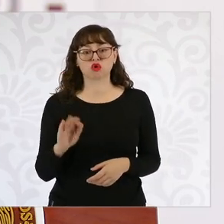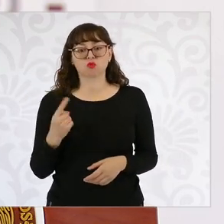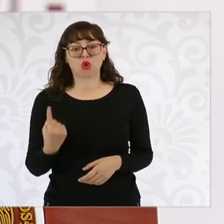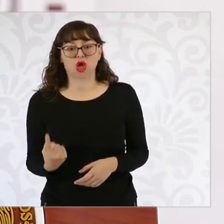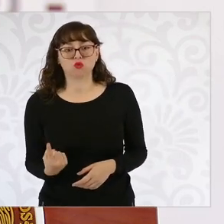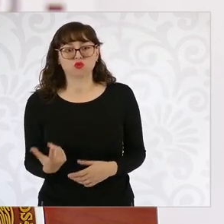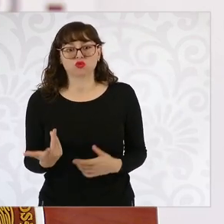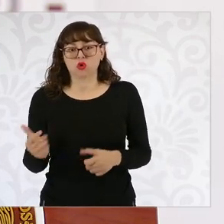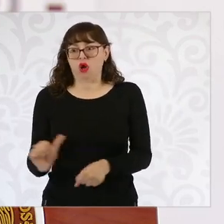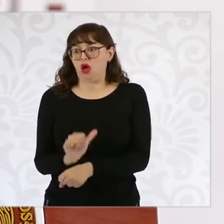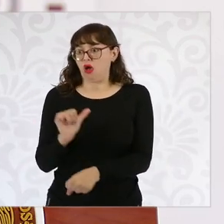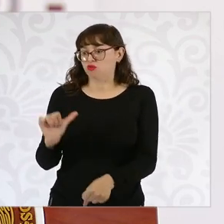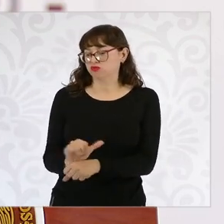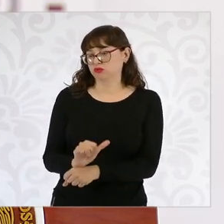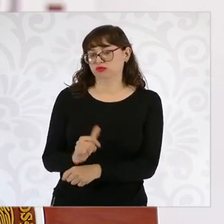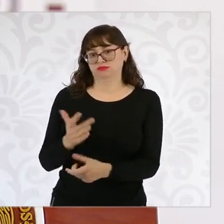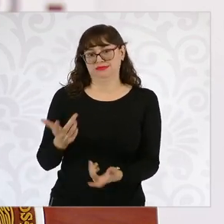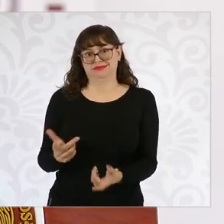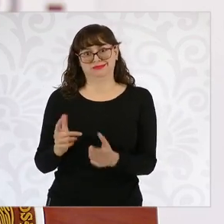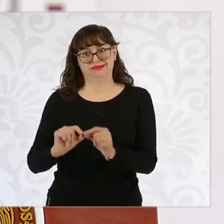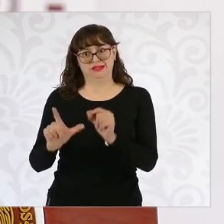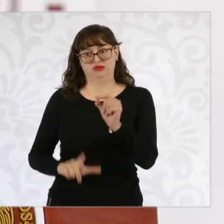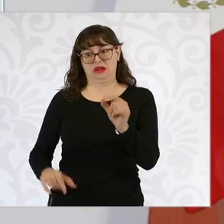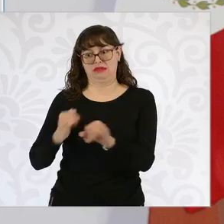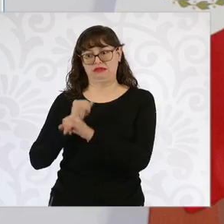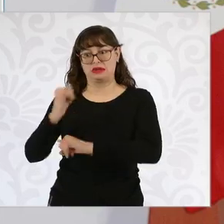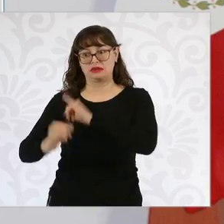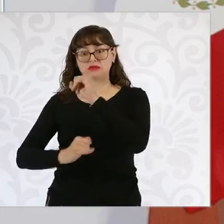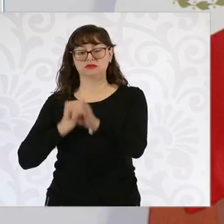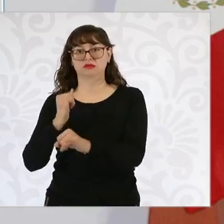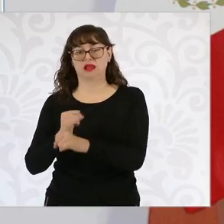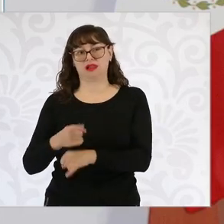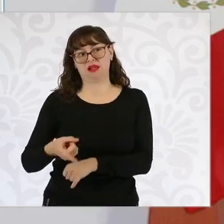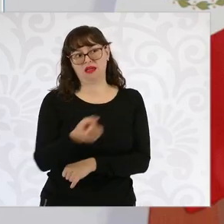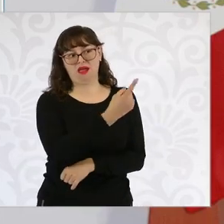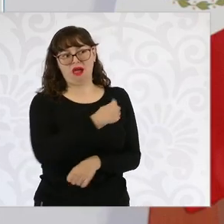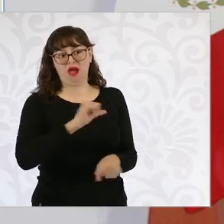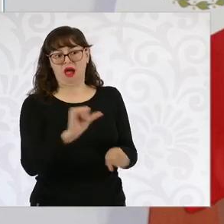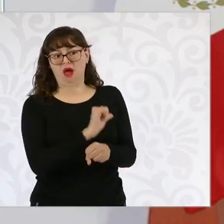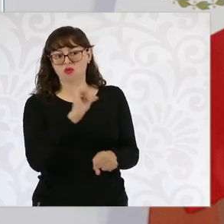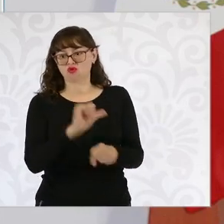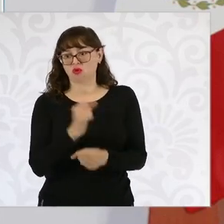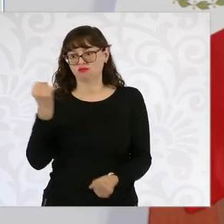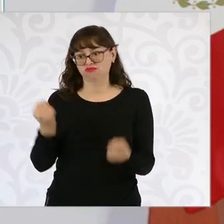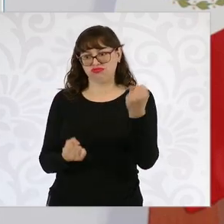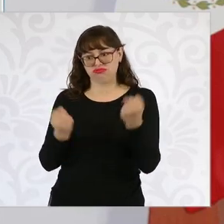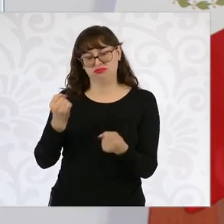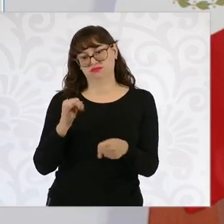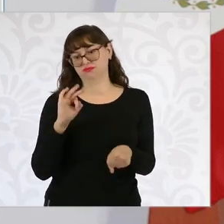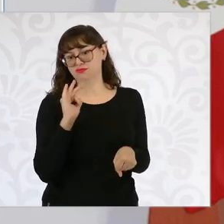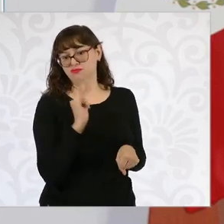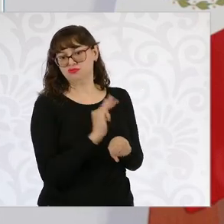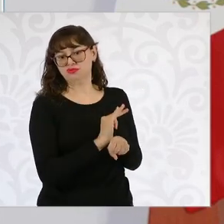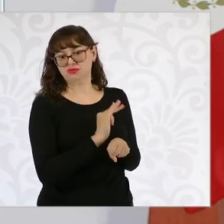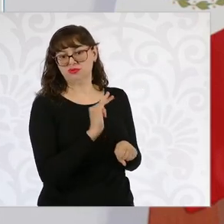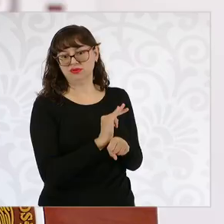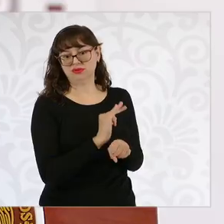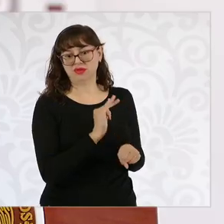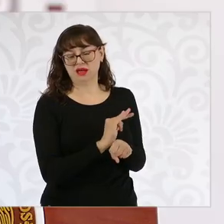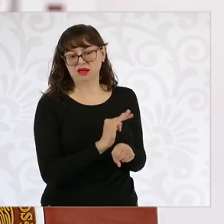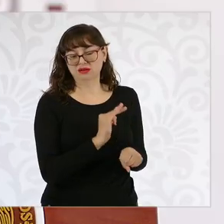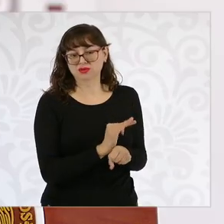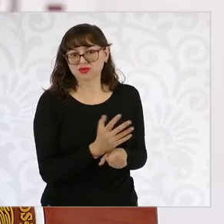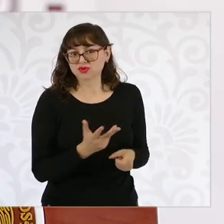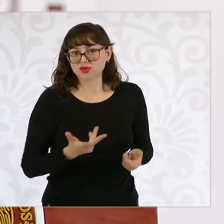nacional e internacional y en realidad se protegía a quienes estaban entrando en ese momento para evitar que se cerrara la